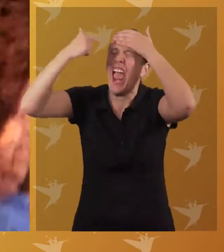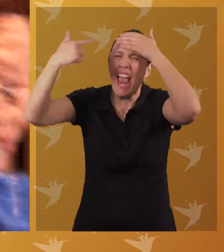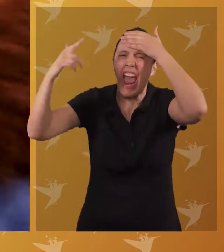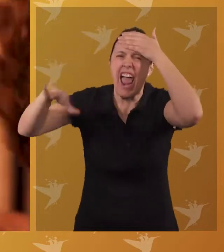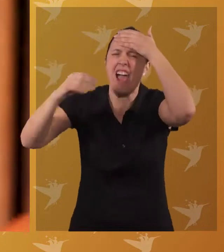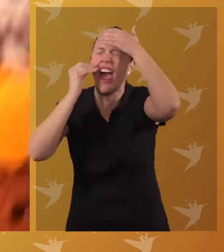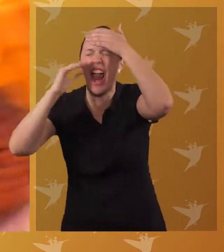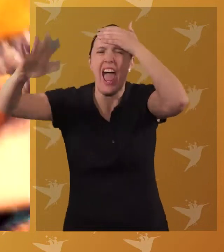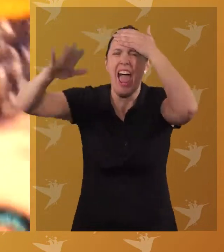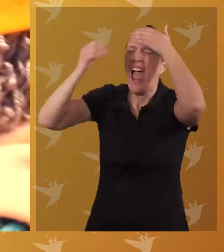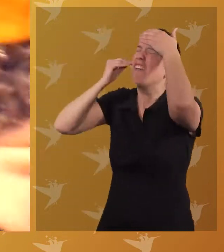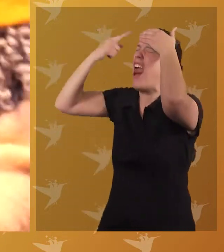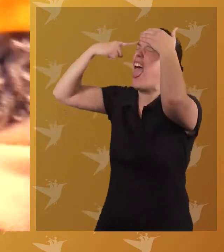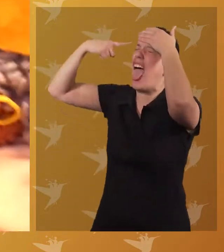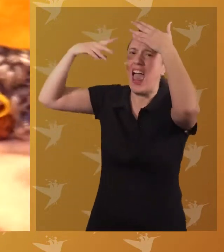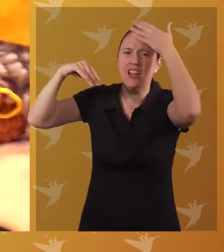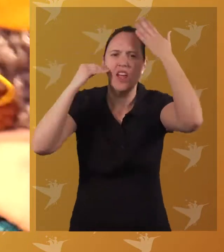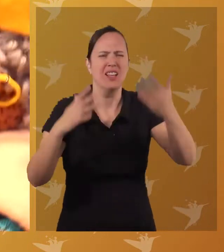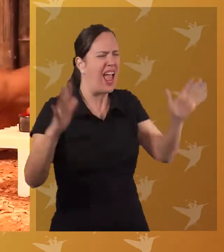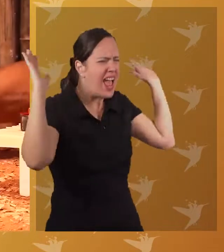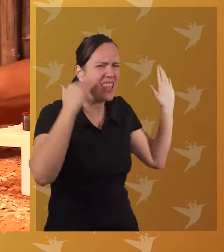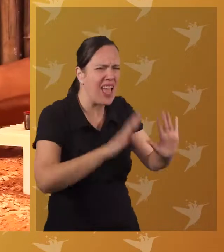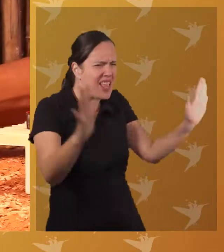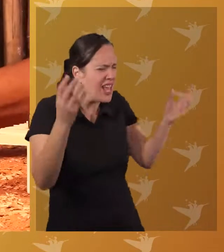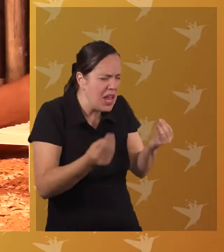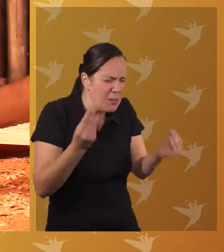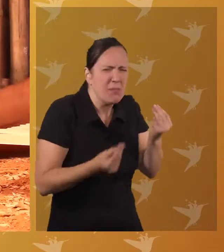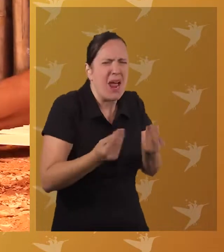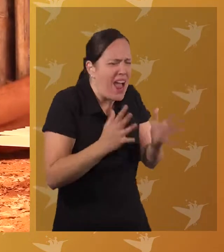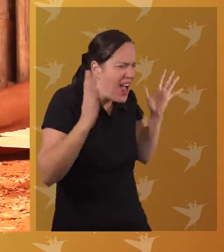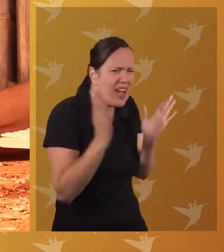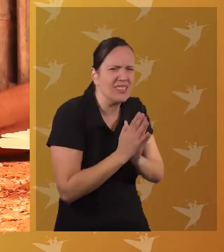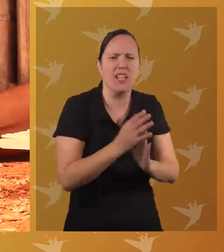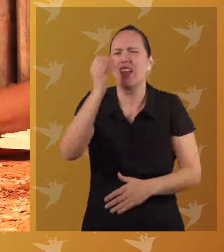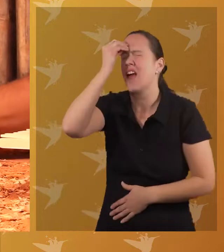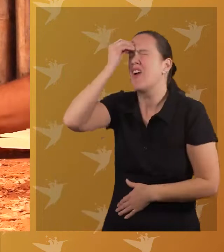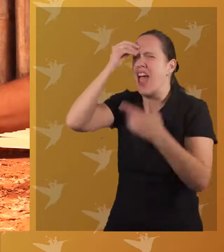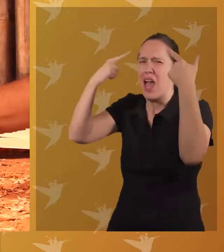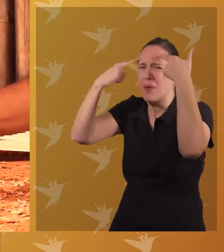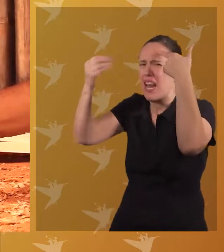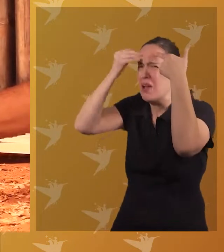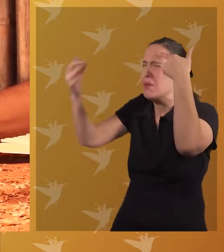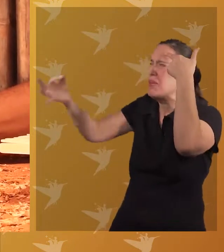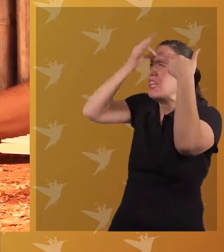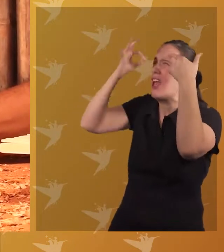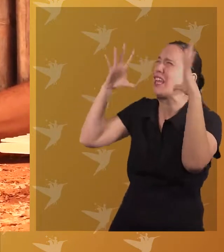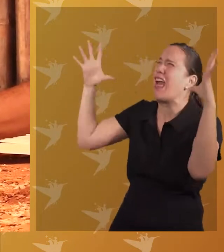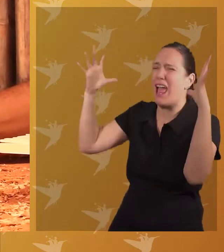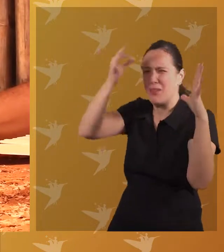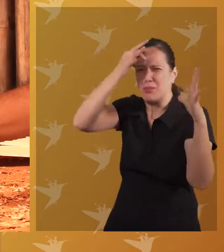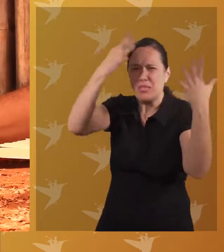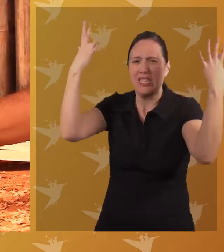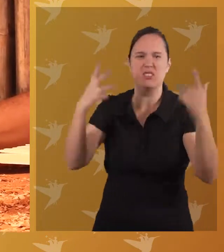¡Abuela, abuela, abuela, abuela! ¡Ay, niños! ¿Qué es lo que pasa? Abuela, abuela, me picó un mosquito